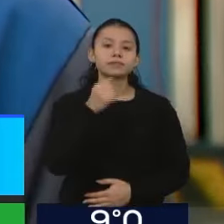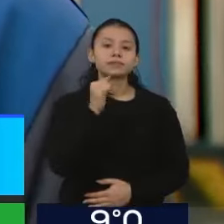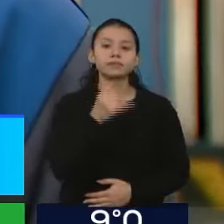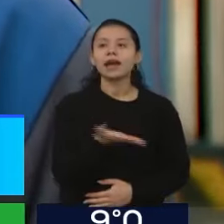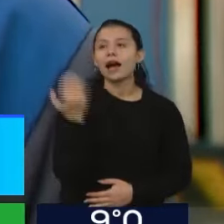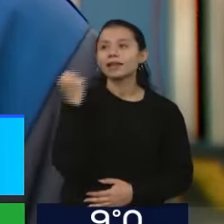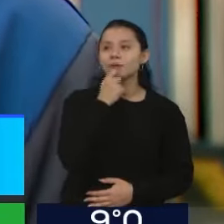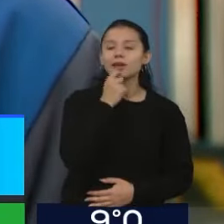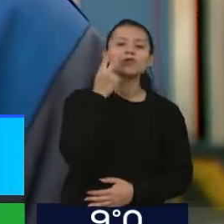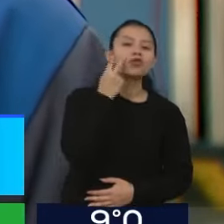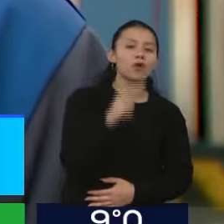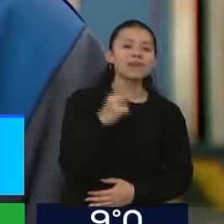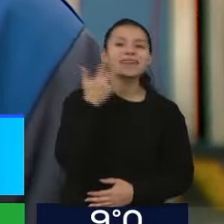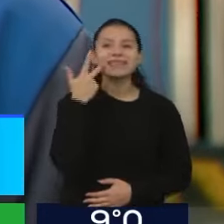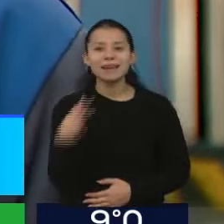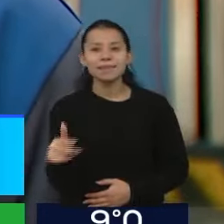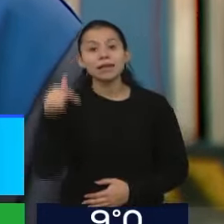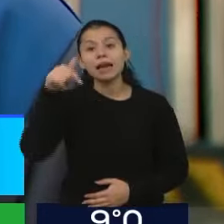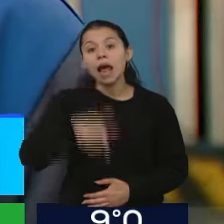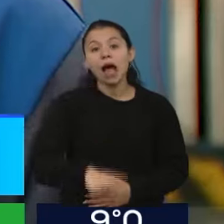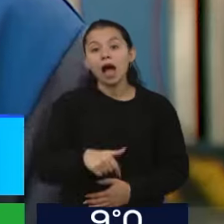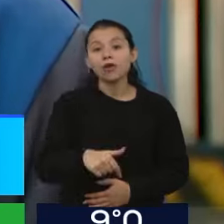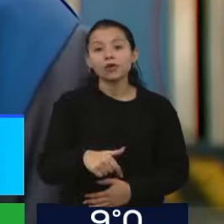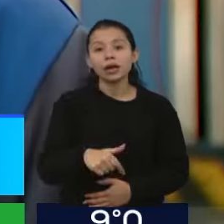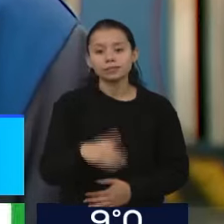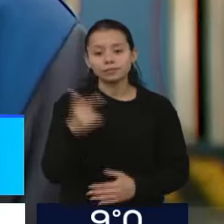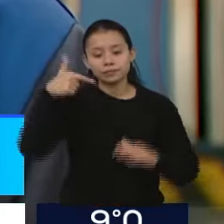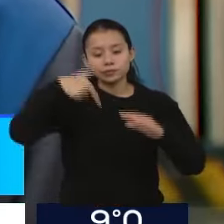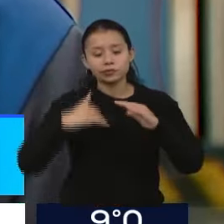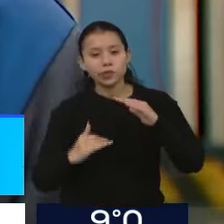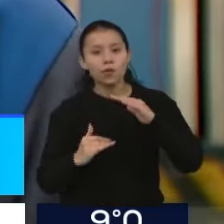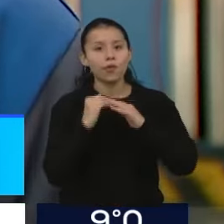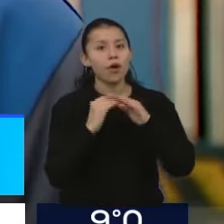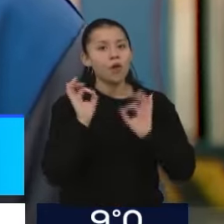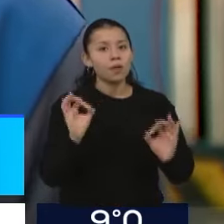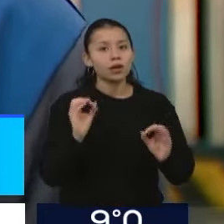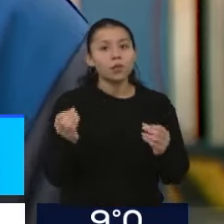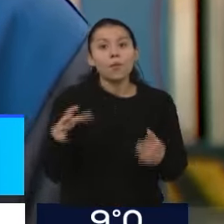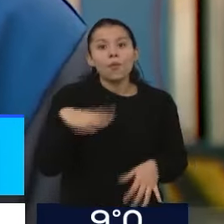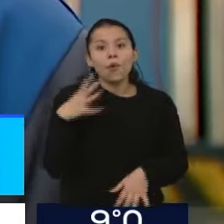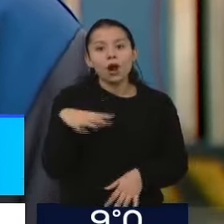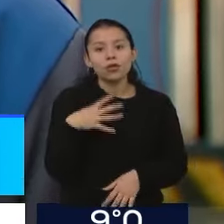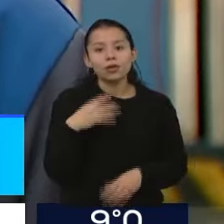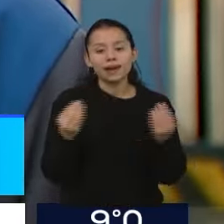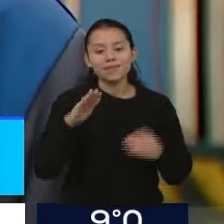2.000, 3.000 pesos, ahora lo están llenando para estar más seguros, para salir a trabajar mañana.